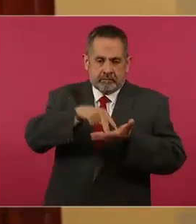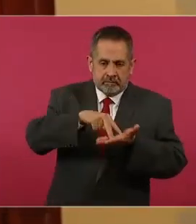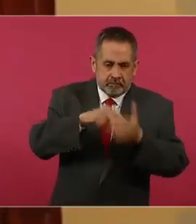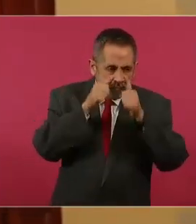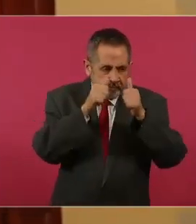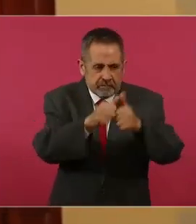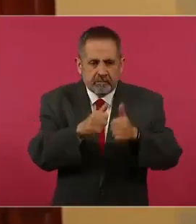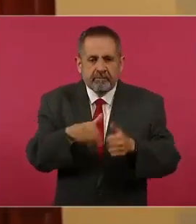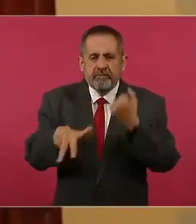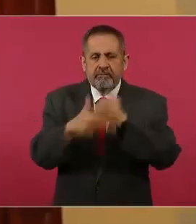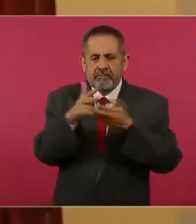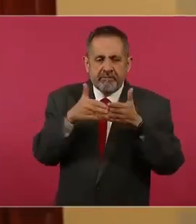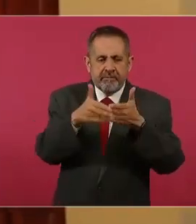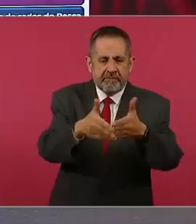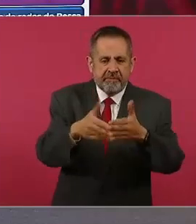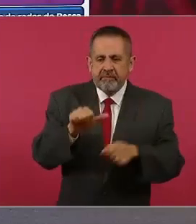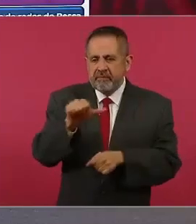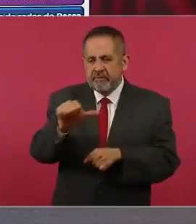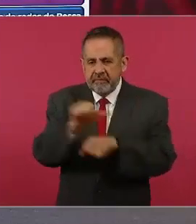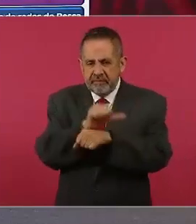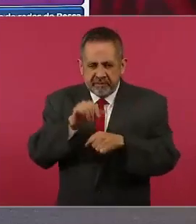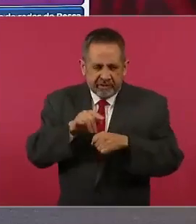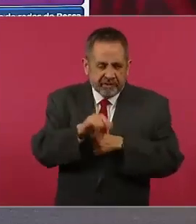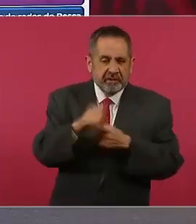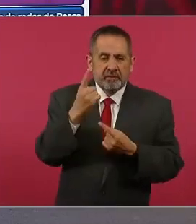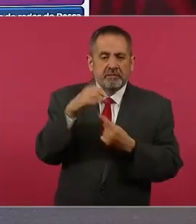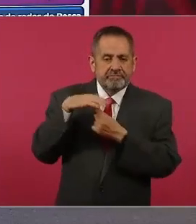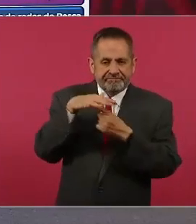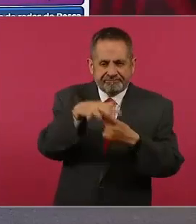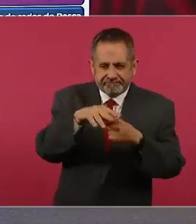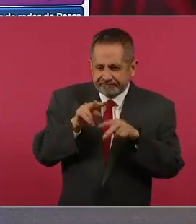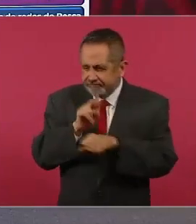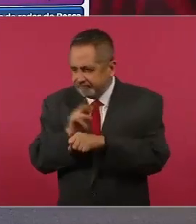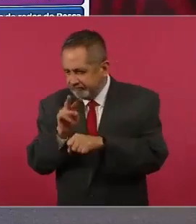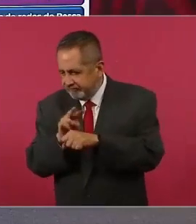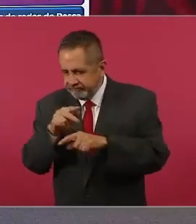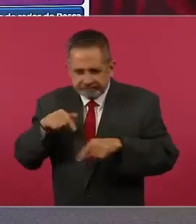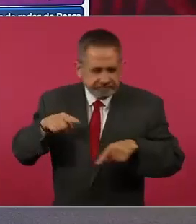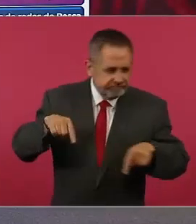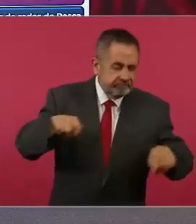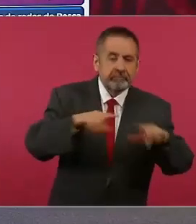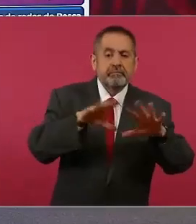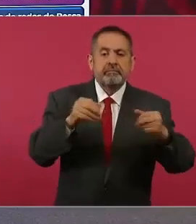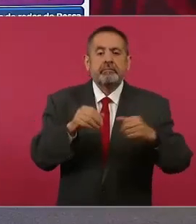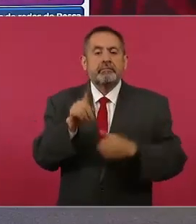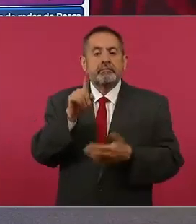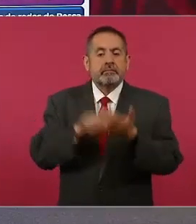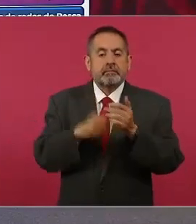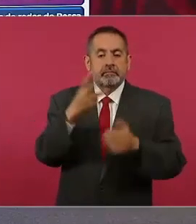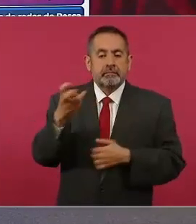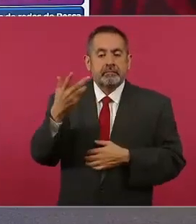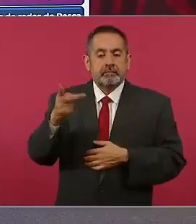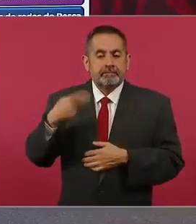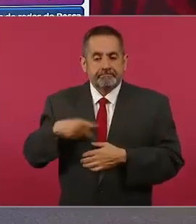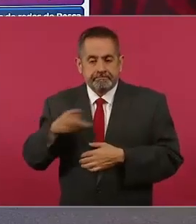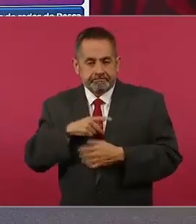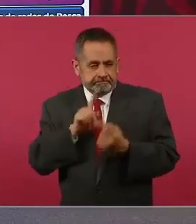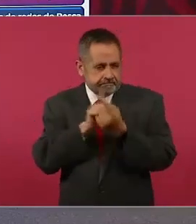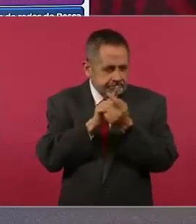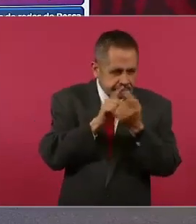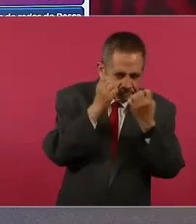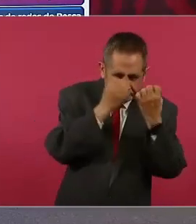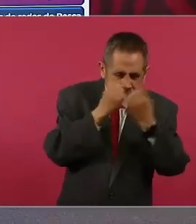13 buques, 16 vehículos y un helicóptero. Las inspecciones fueron a 1.310 personas, 24 buques,